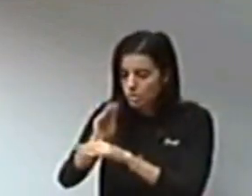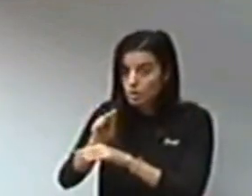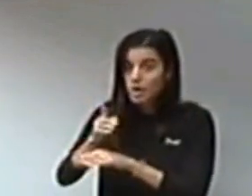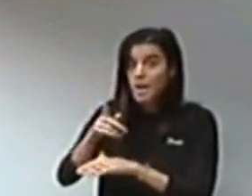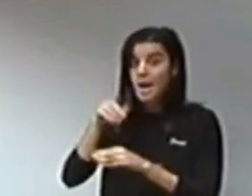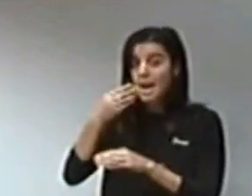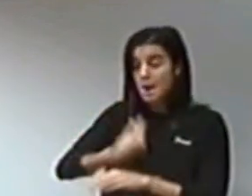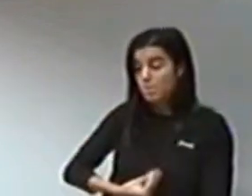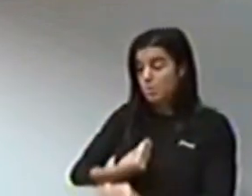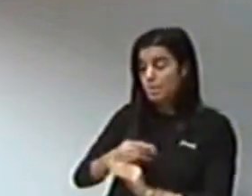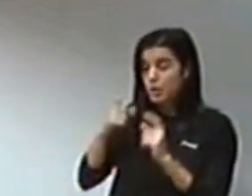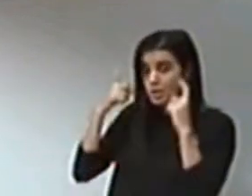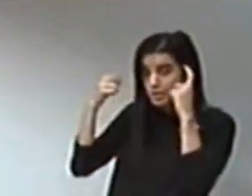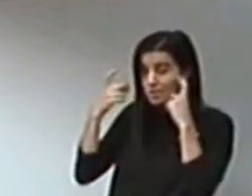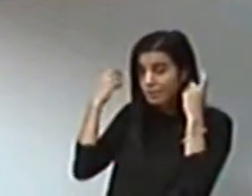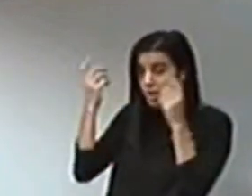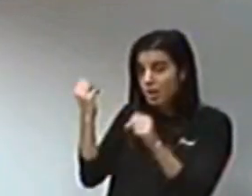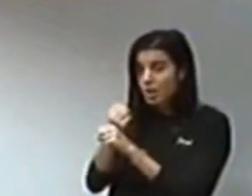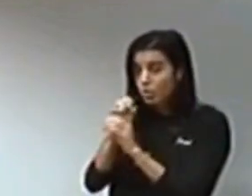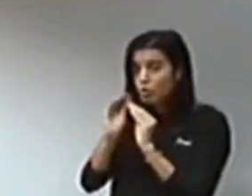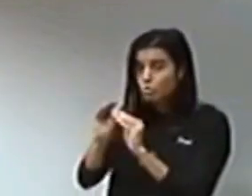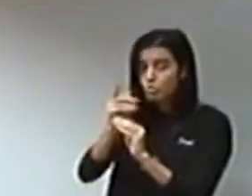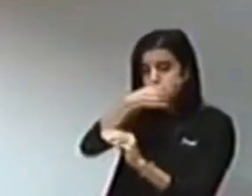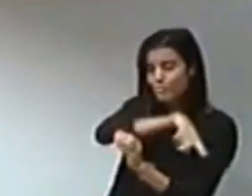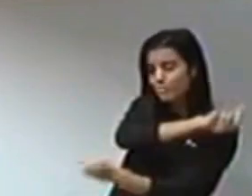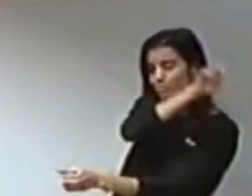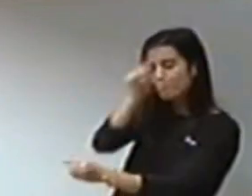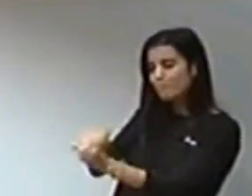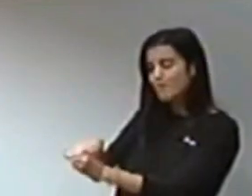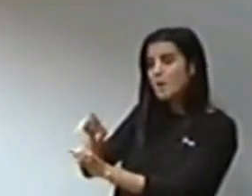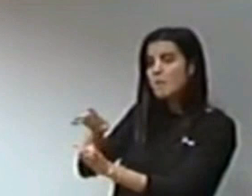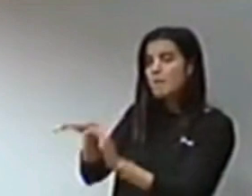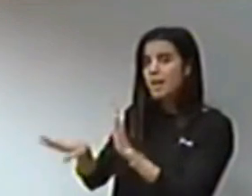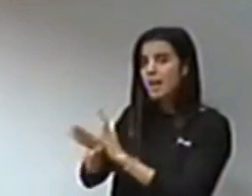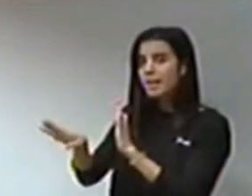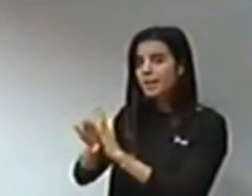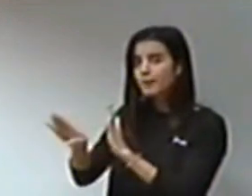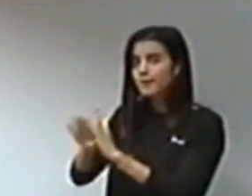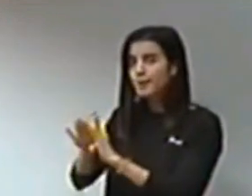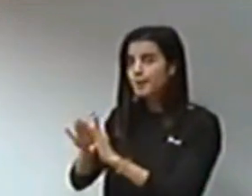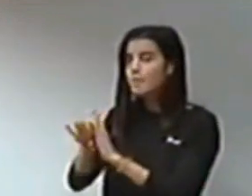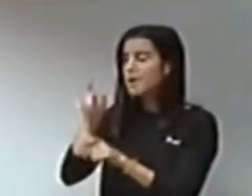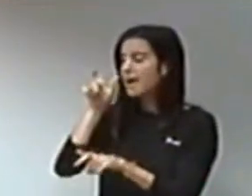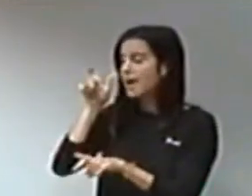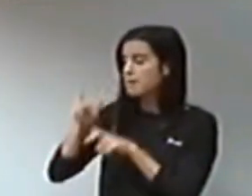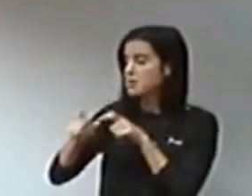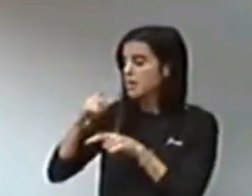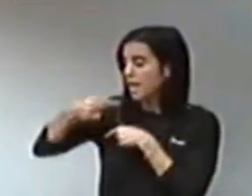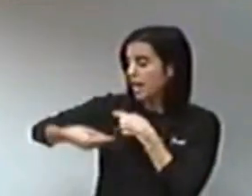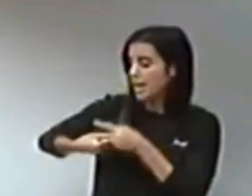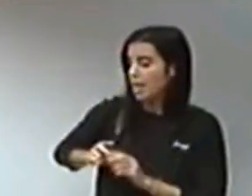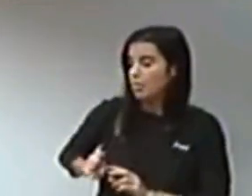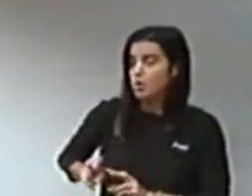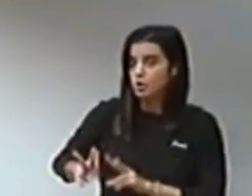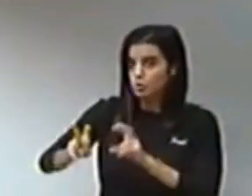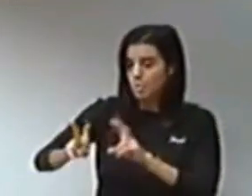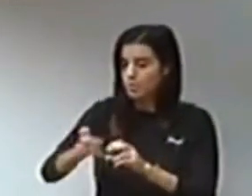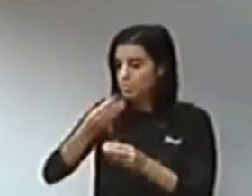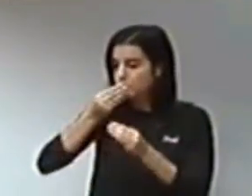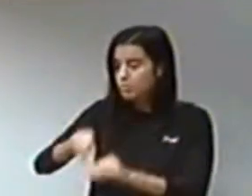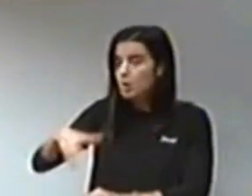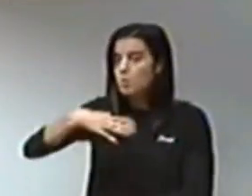Subémonos a ese empeño y hagamos que continúe mejorando para disfrute de generaciones venideras. Y quiero